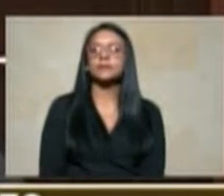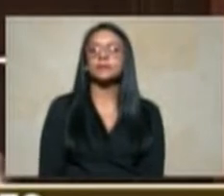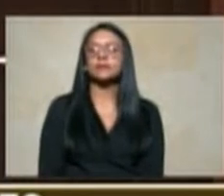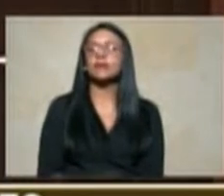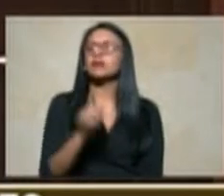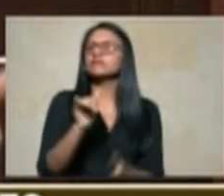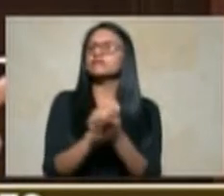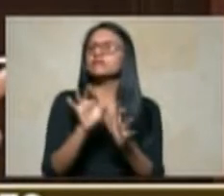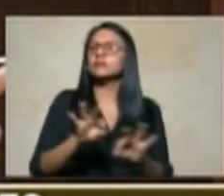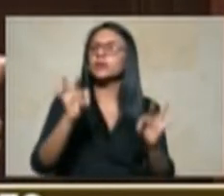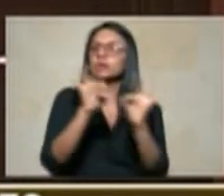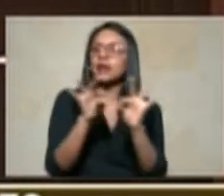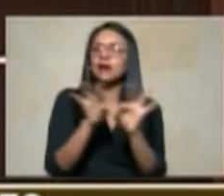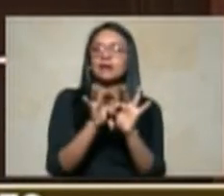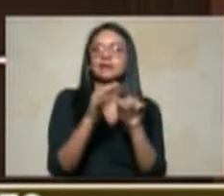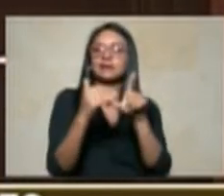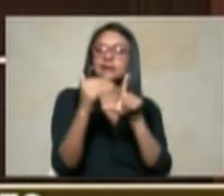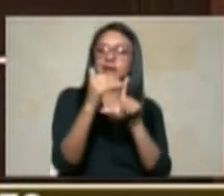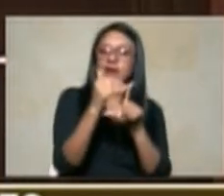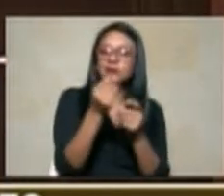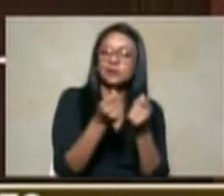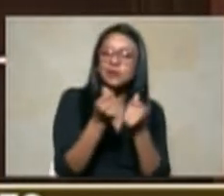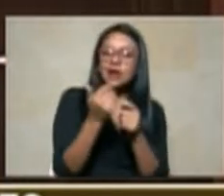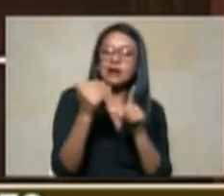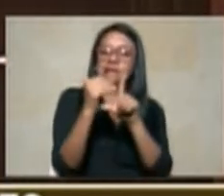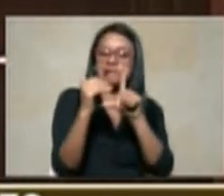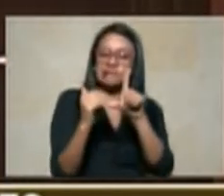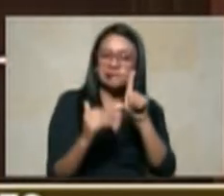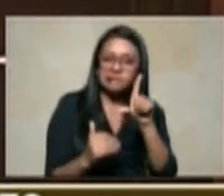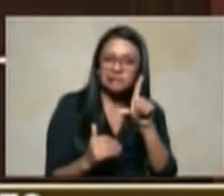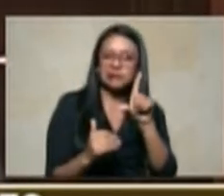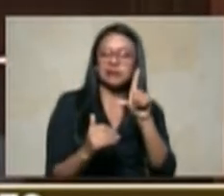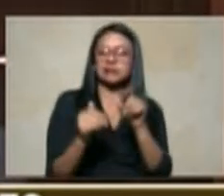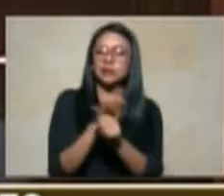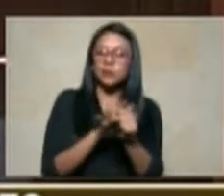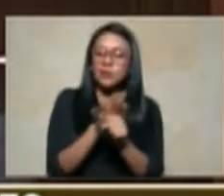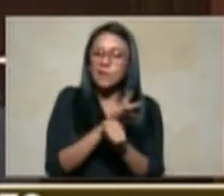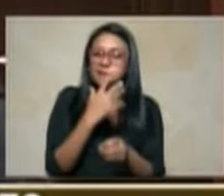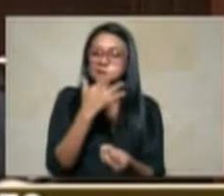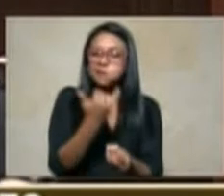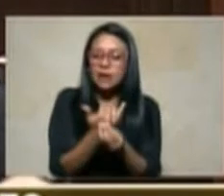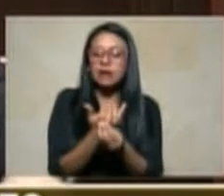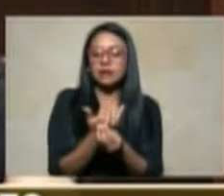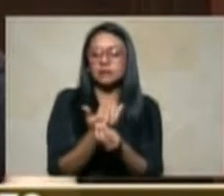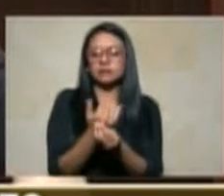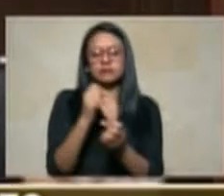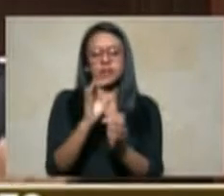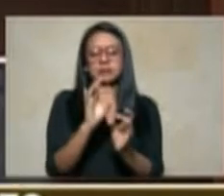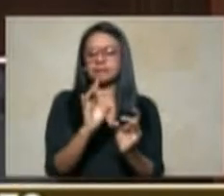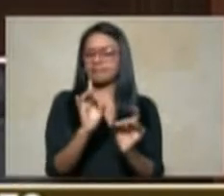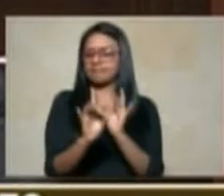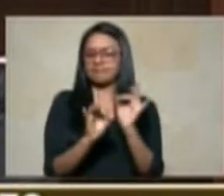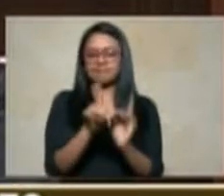estado de vulnerabilidad de quien puede estar en esa situación quede perfectamente garantizado